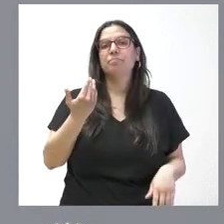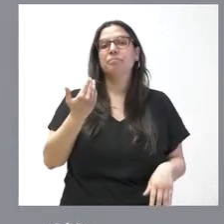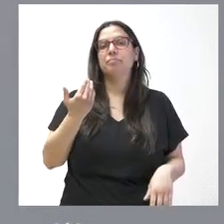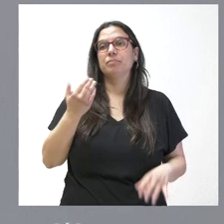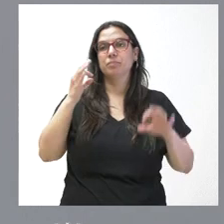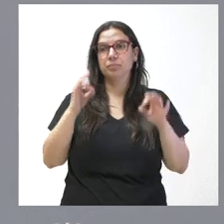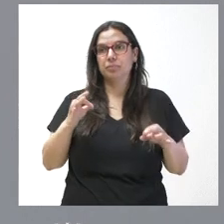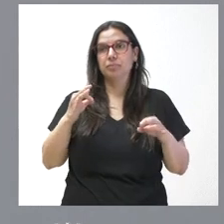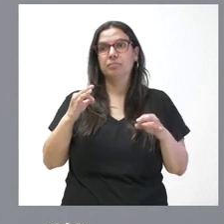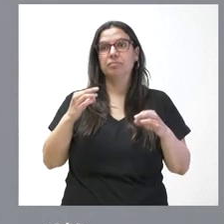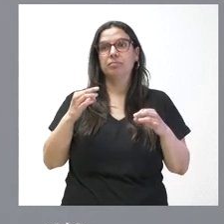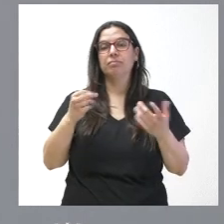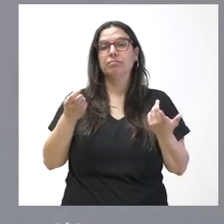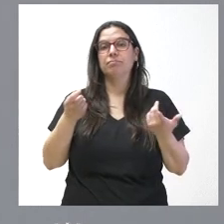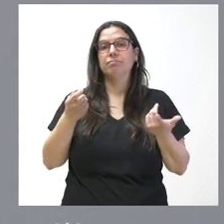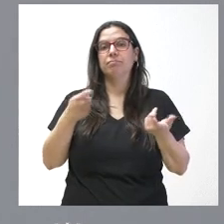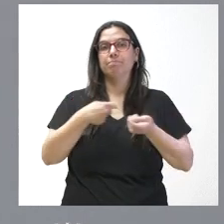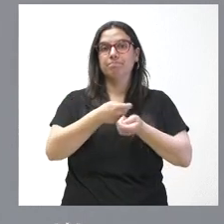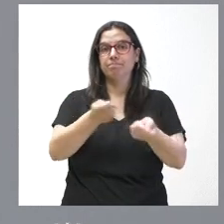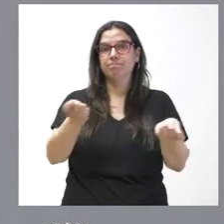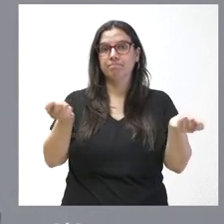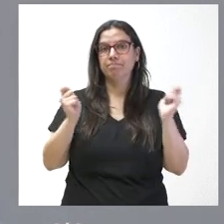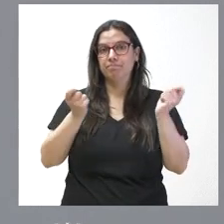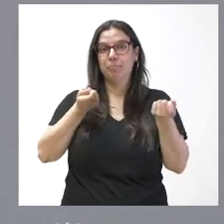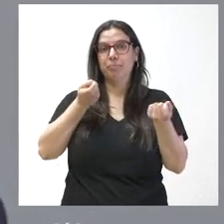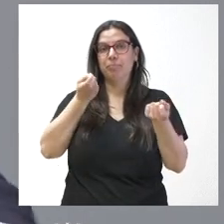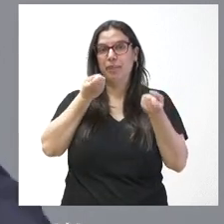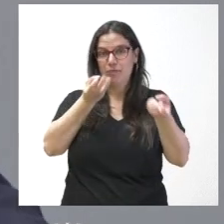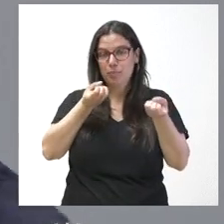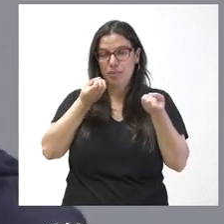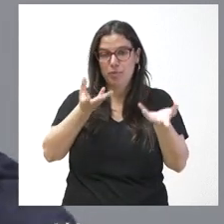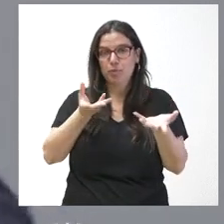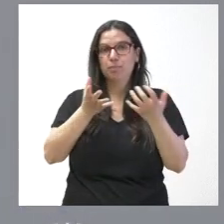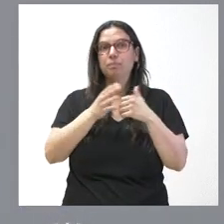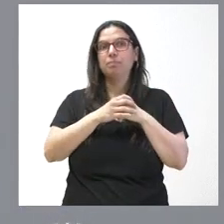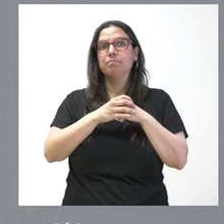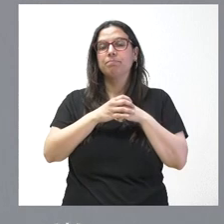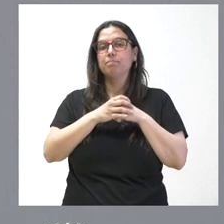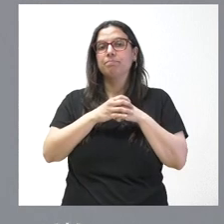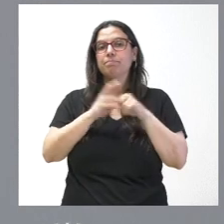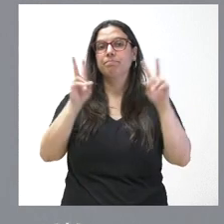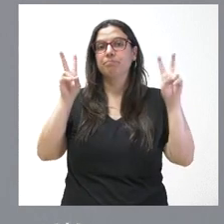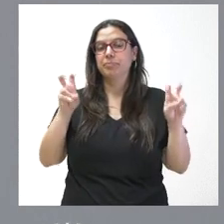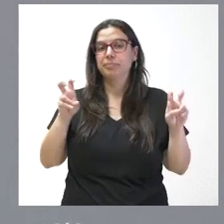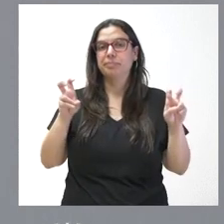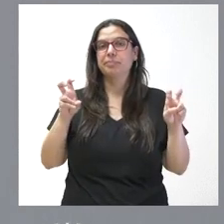información sobre el